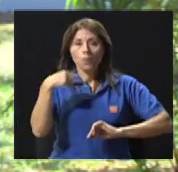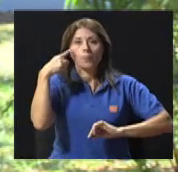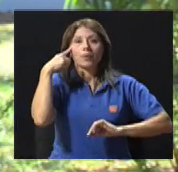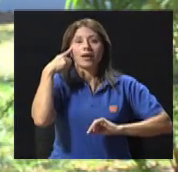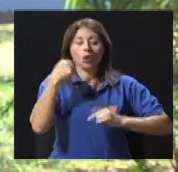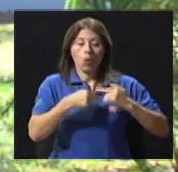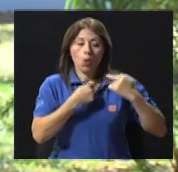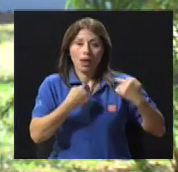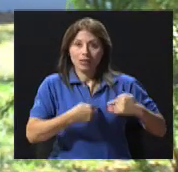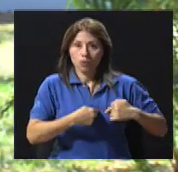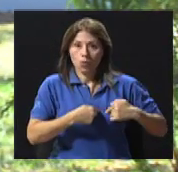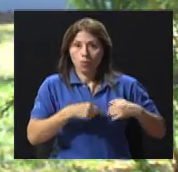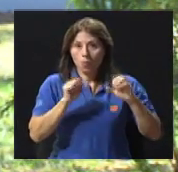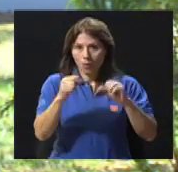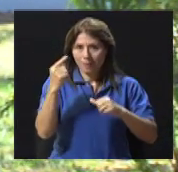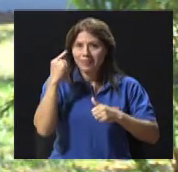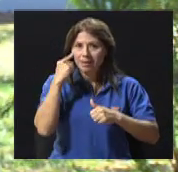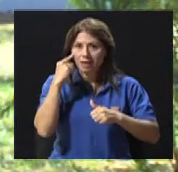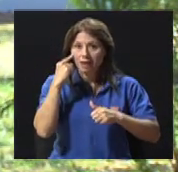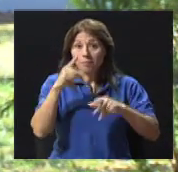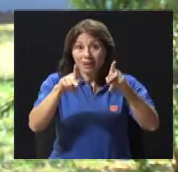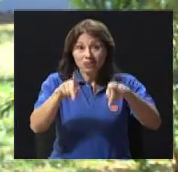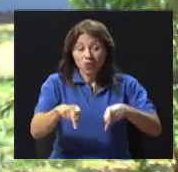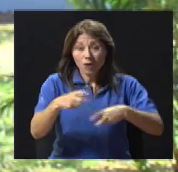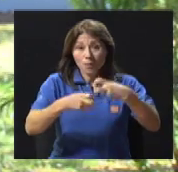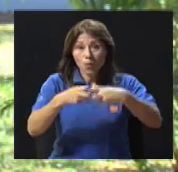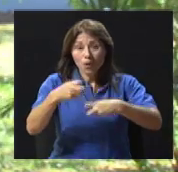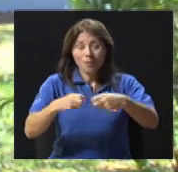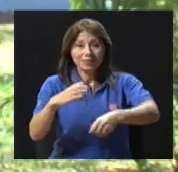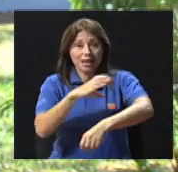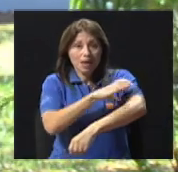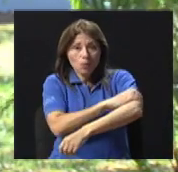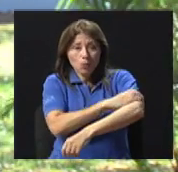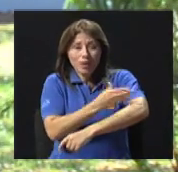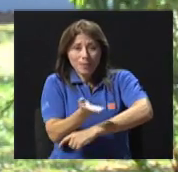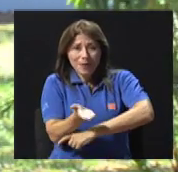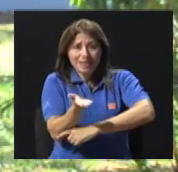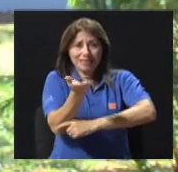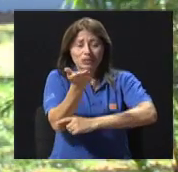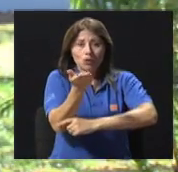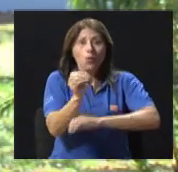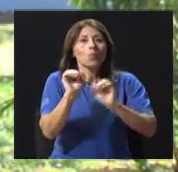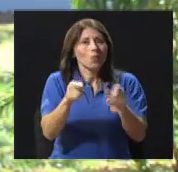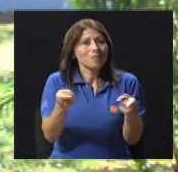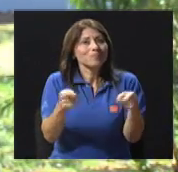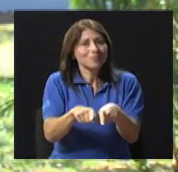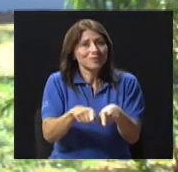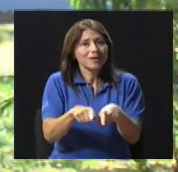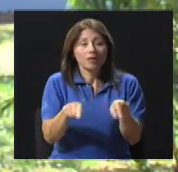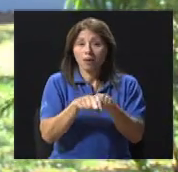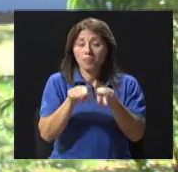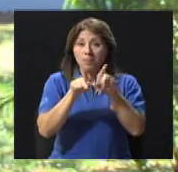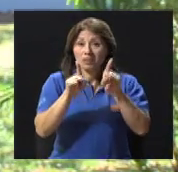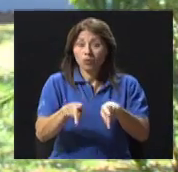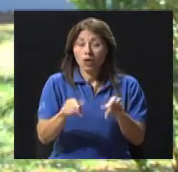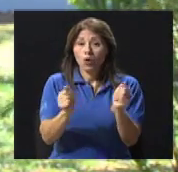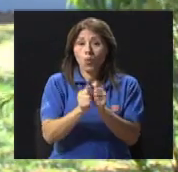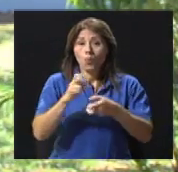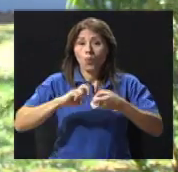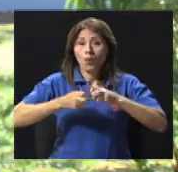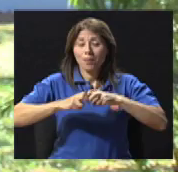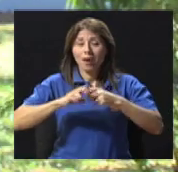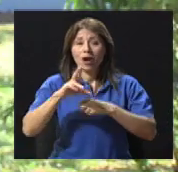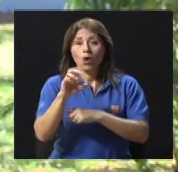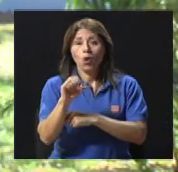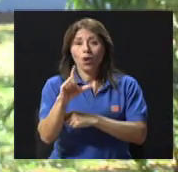problemas de hipertensión son factores de riesgo, los problemas de colesterol son factores de riesgo,